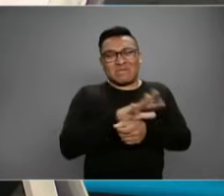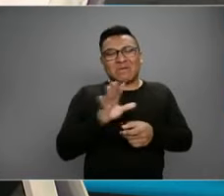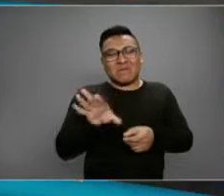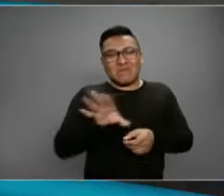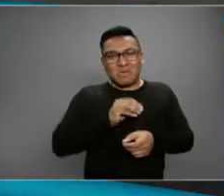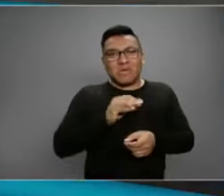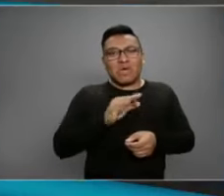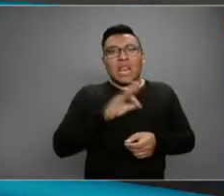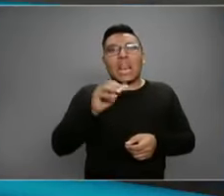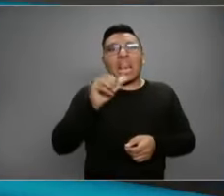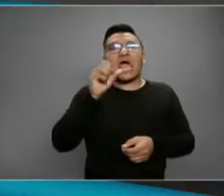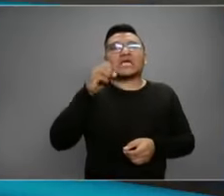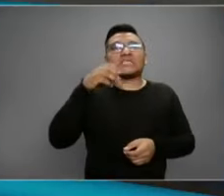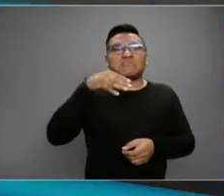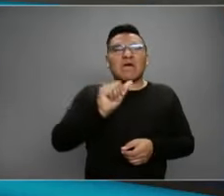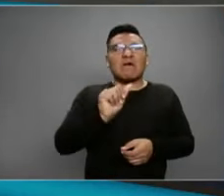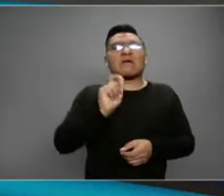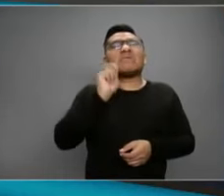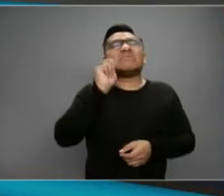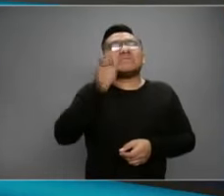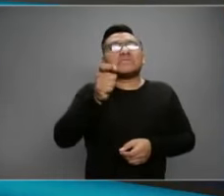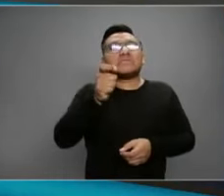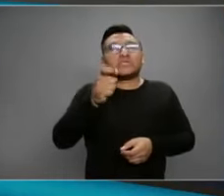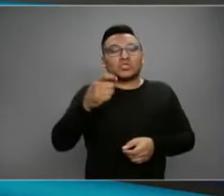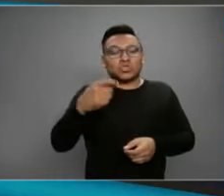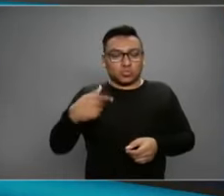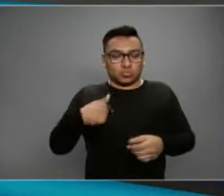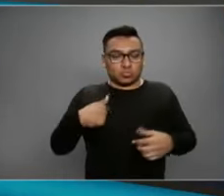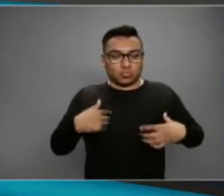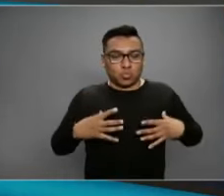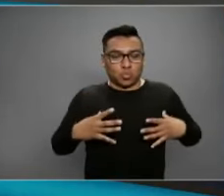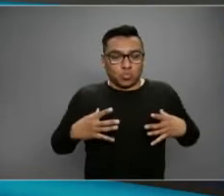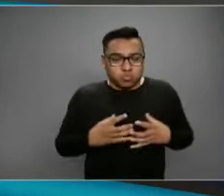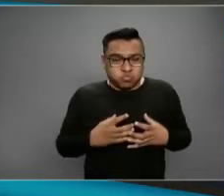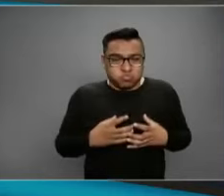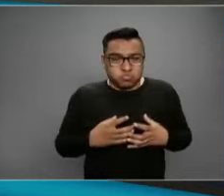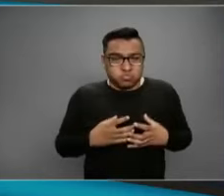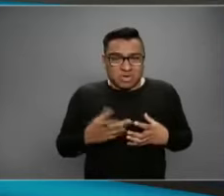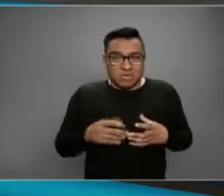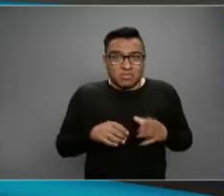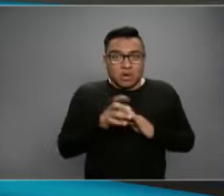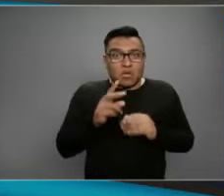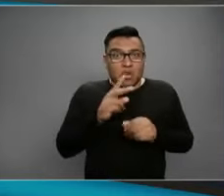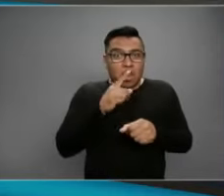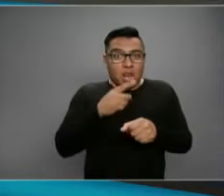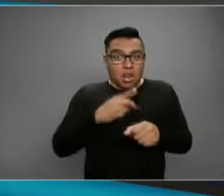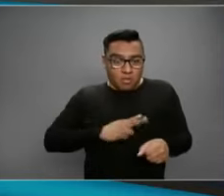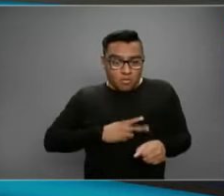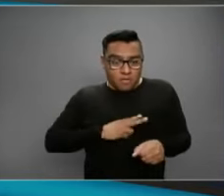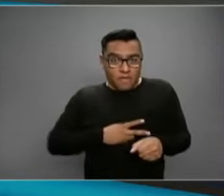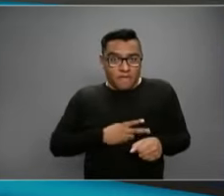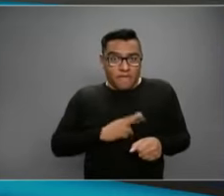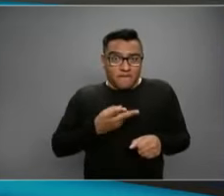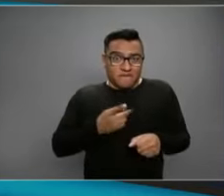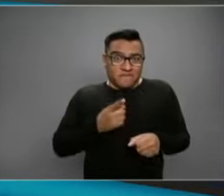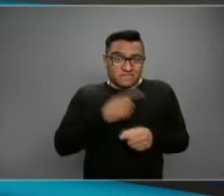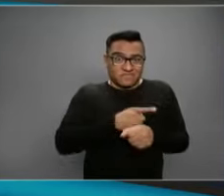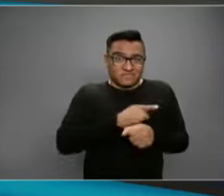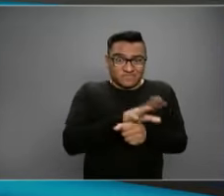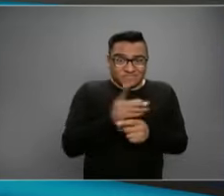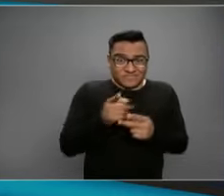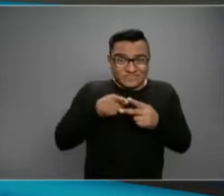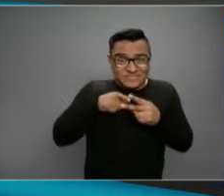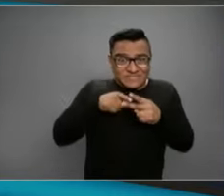lo que hace es cerrar los pulmones. Entonces, si el virus entra a inflamar los pulmones de una persona que además padece asma,